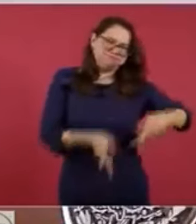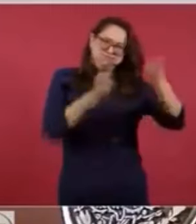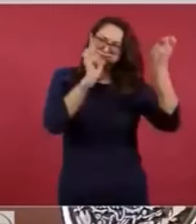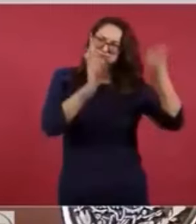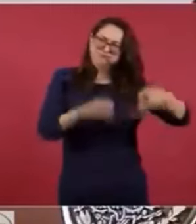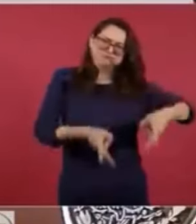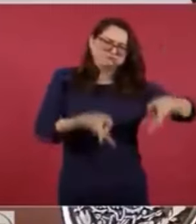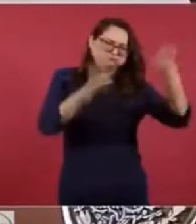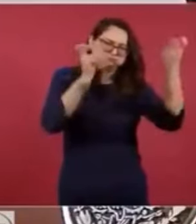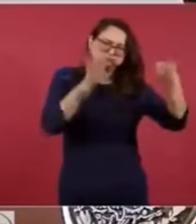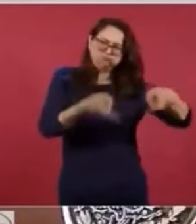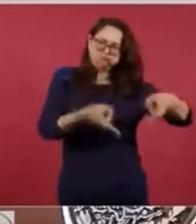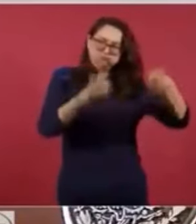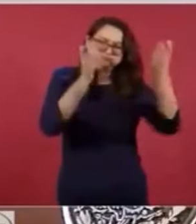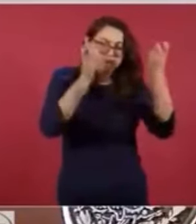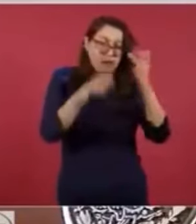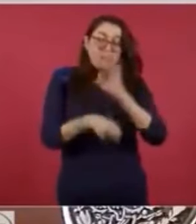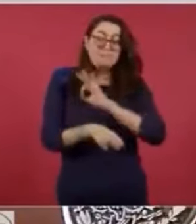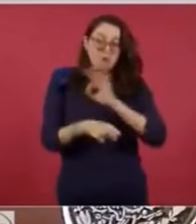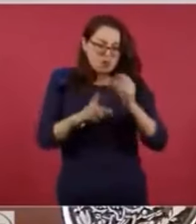Se puede probar,